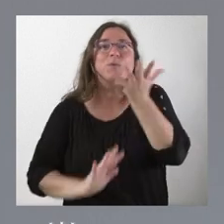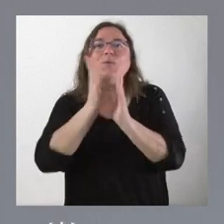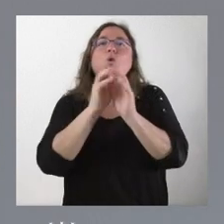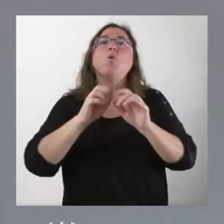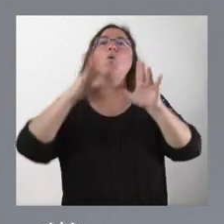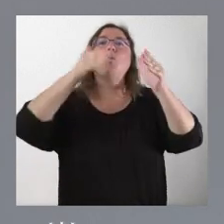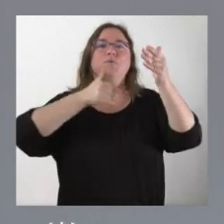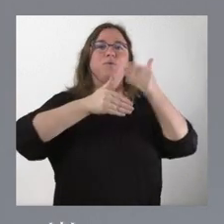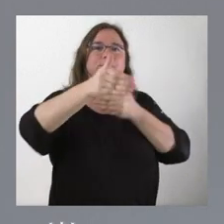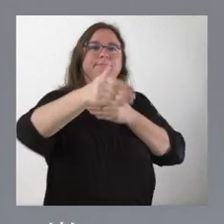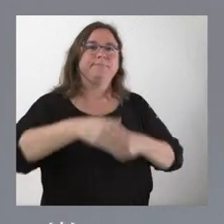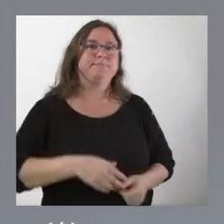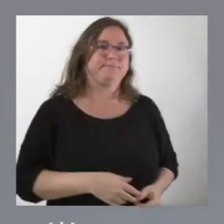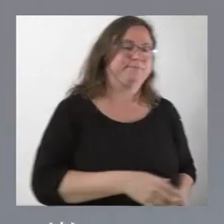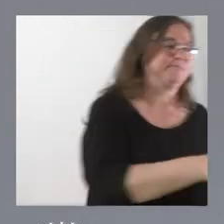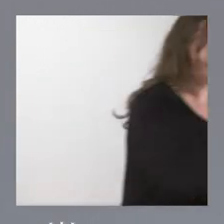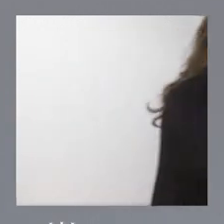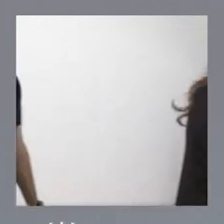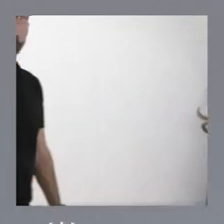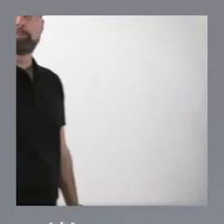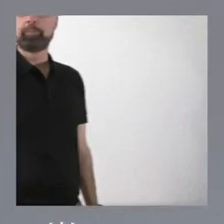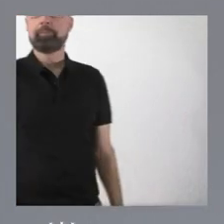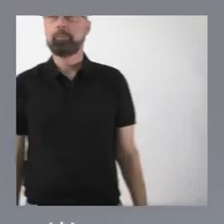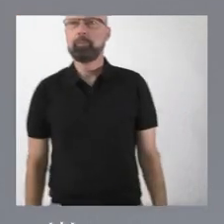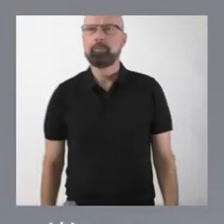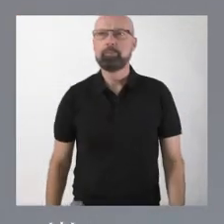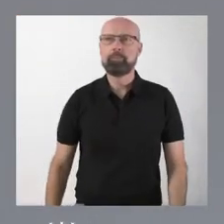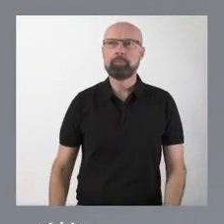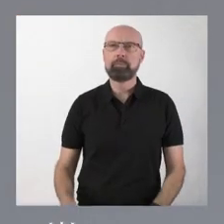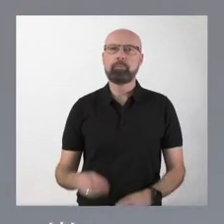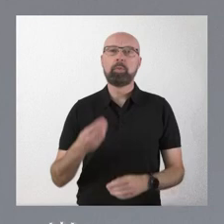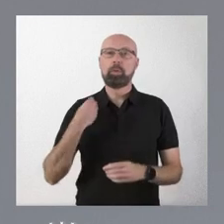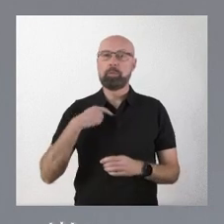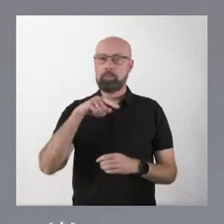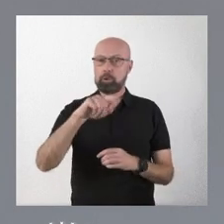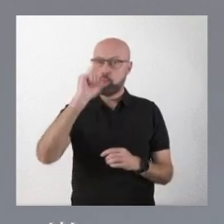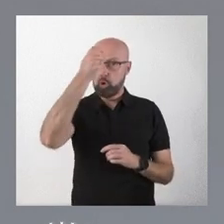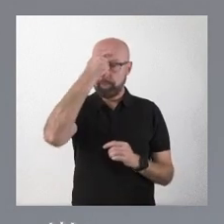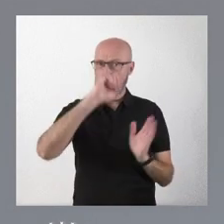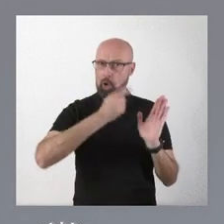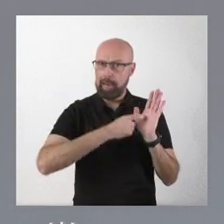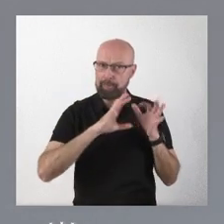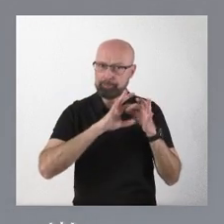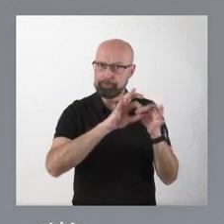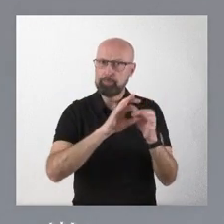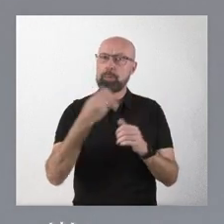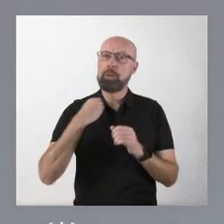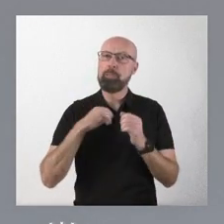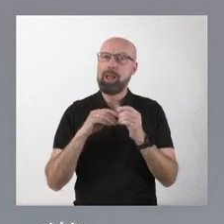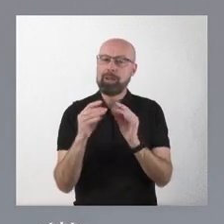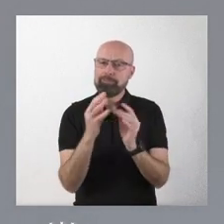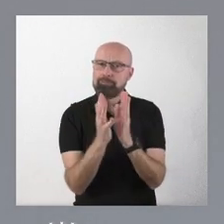futuro. Y esto es la concepción que subchafe a esta ley. Esas brasas están